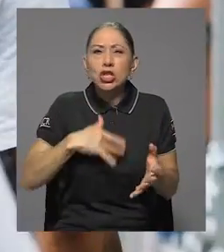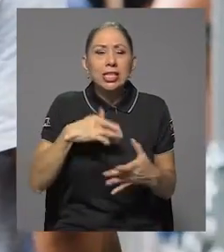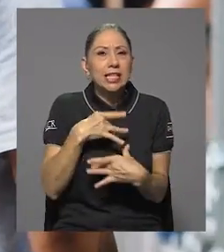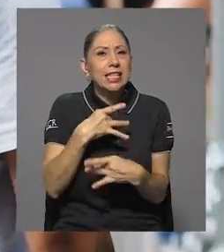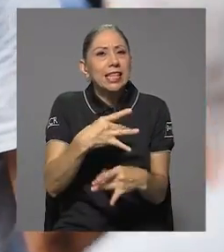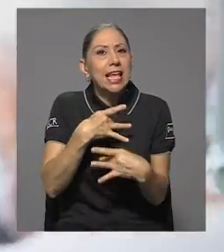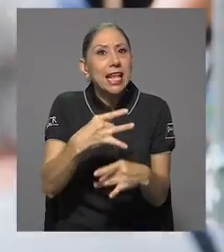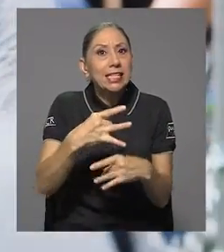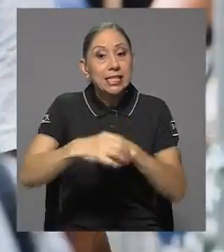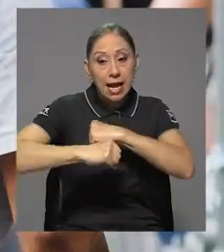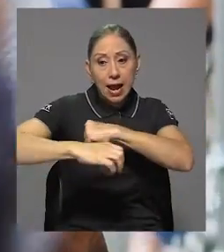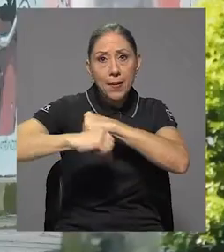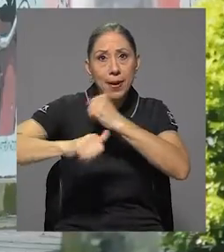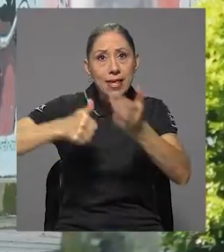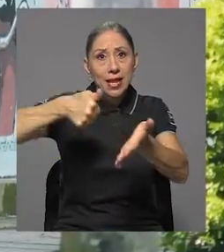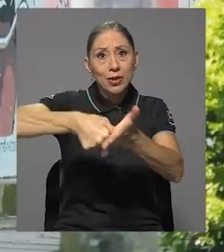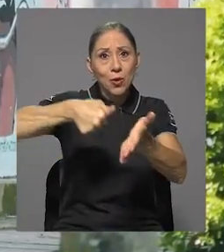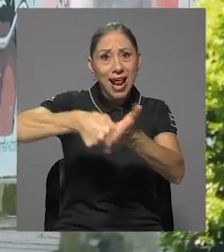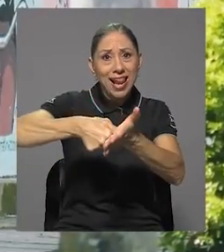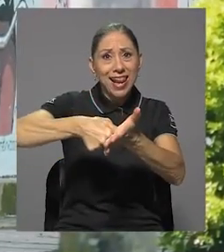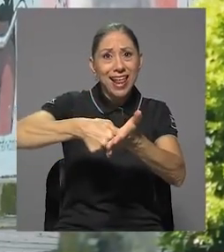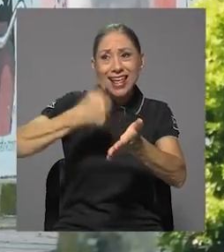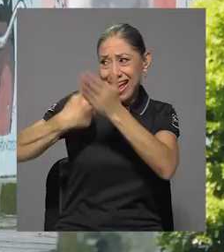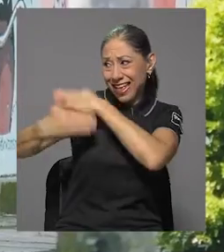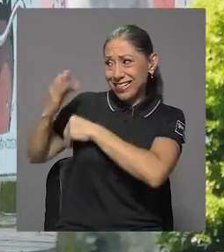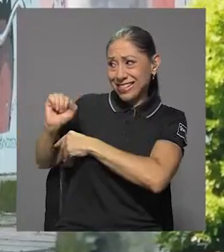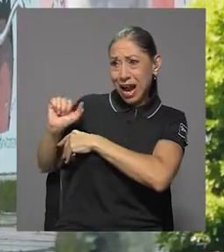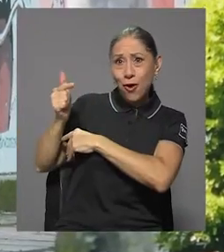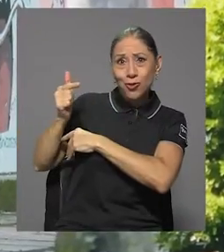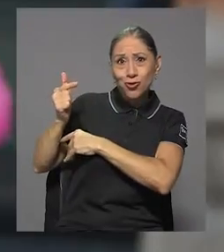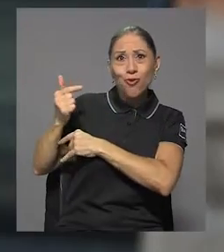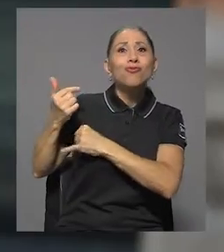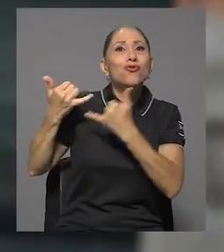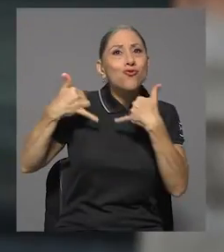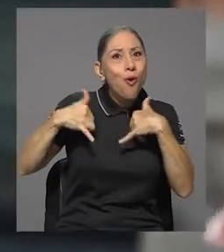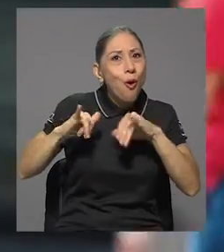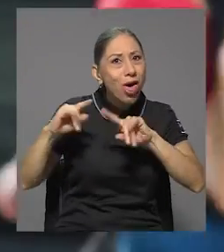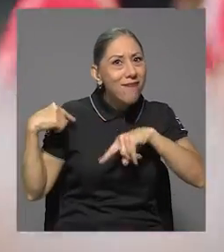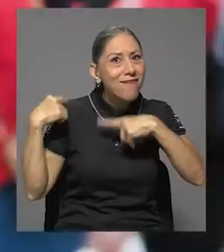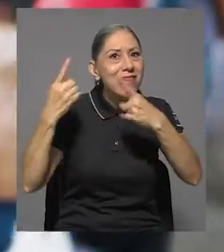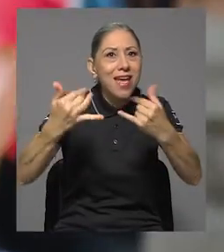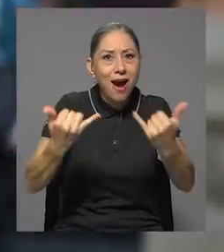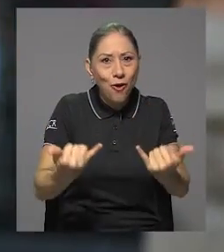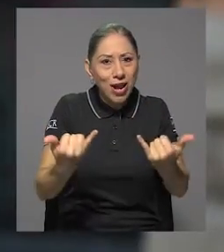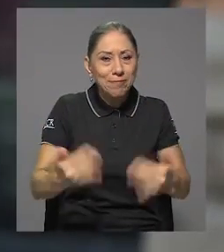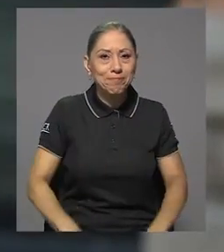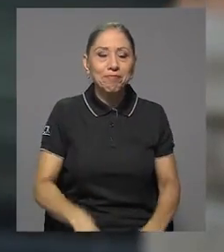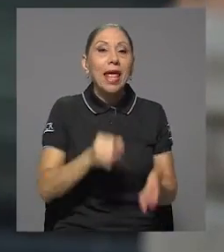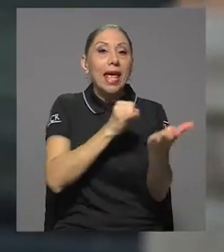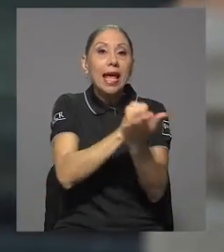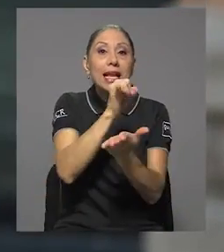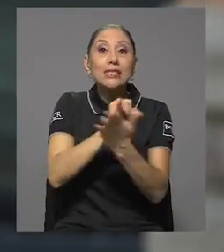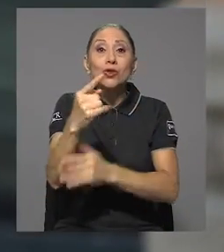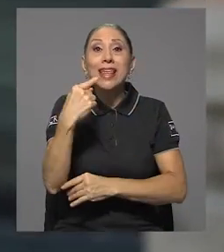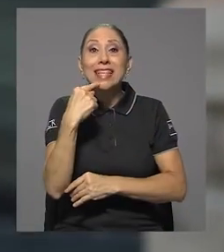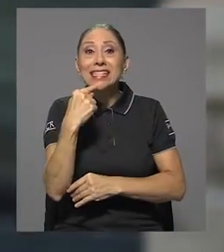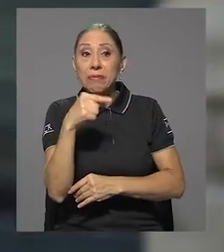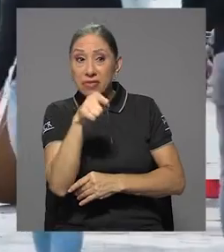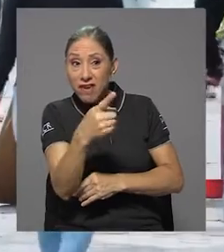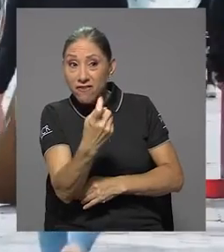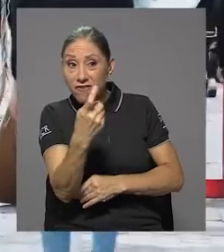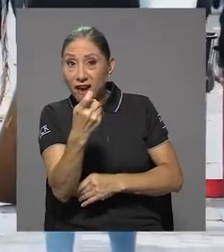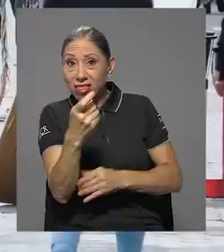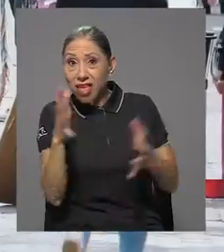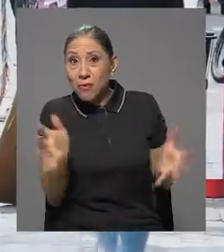electoral o en el proceso electoral, pues se mantiene de alguna manera. El estudio revela que pese a la falta de motivación,